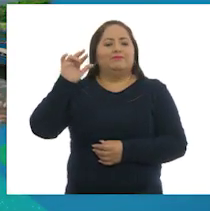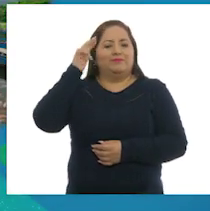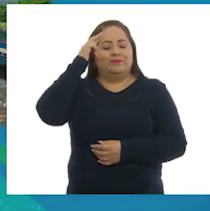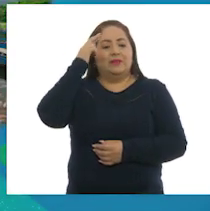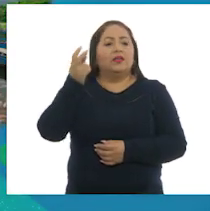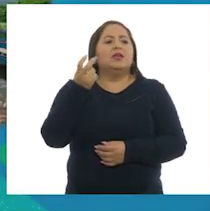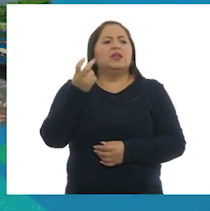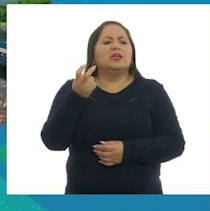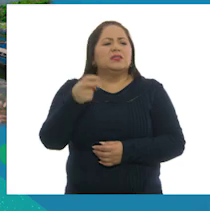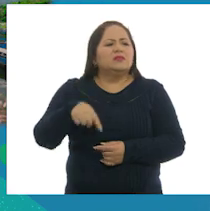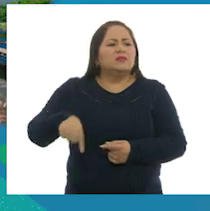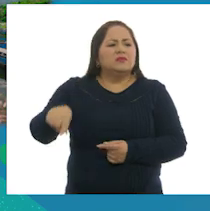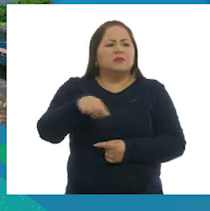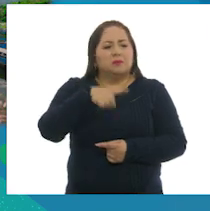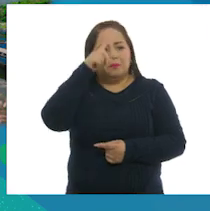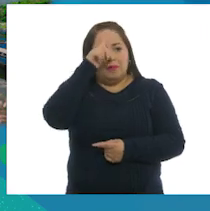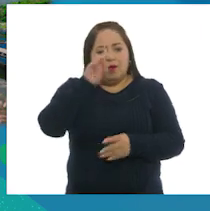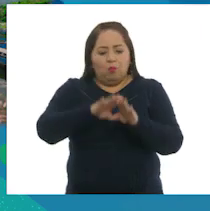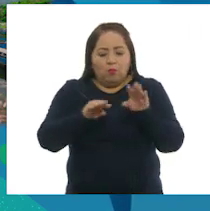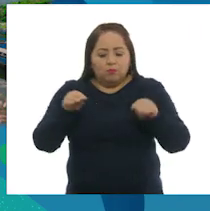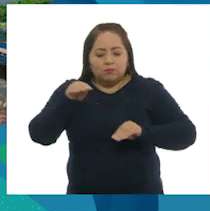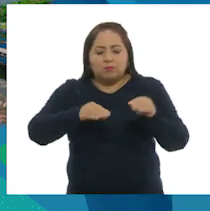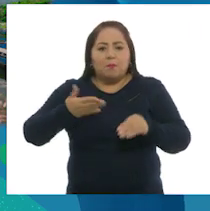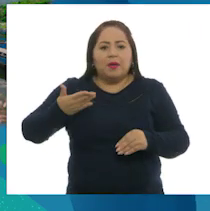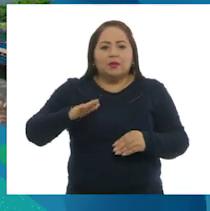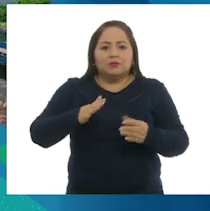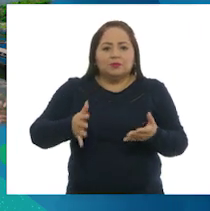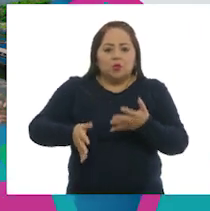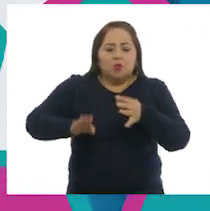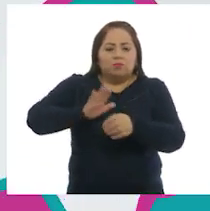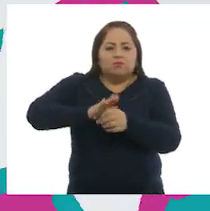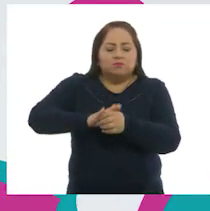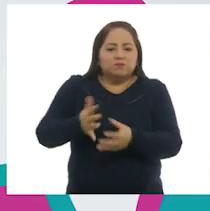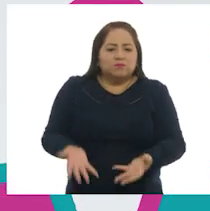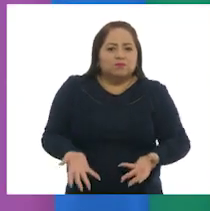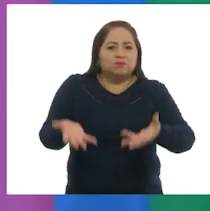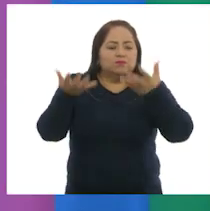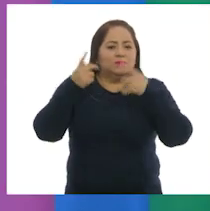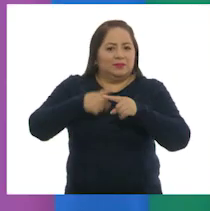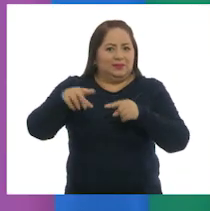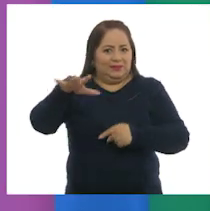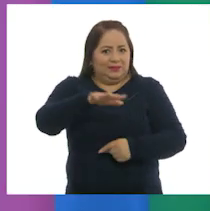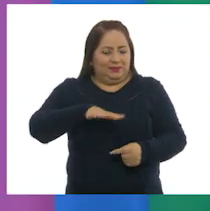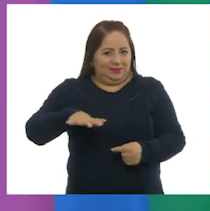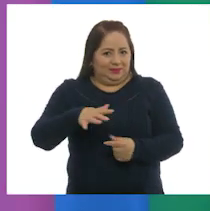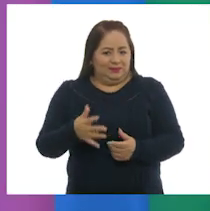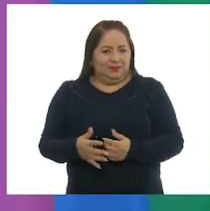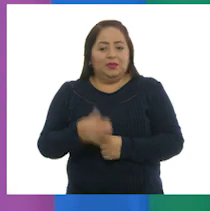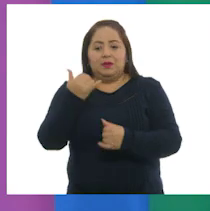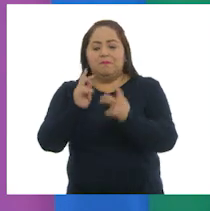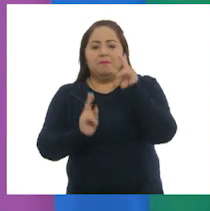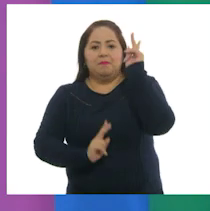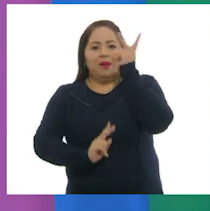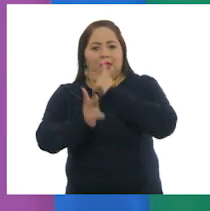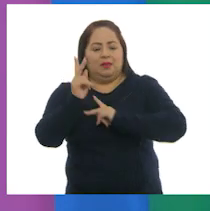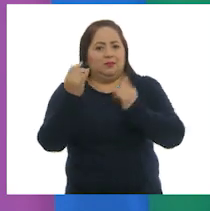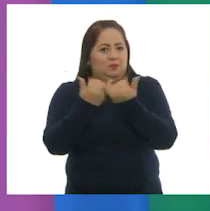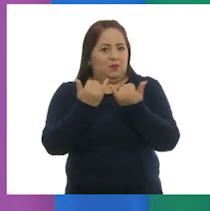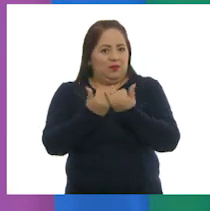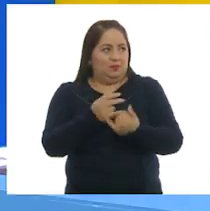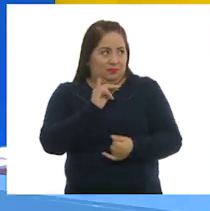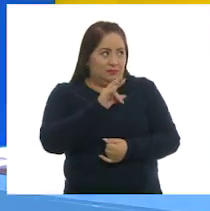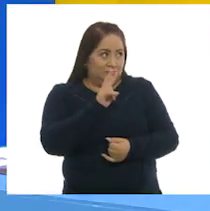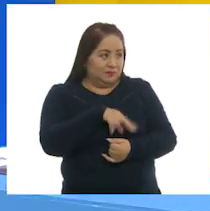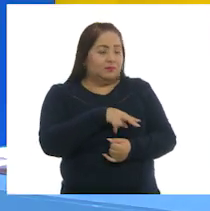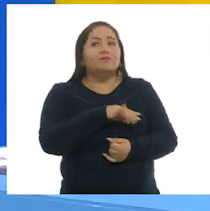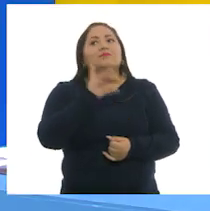De hecho, es una técnica para la reproducción de peces, moluscos, crustáceos y plantas en un cautiverio, ¿es cierto, maestra?